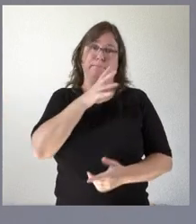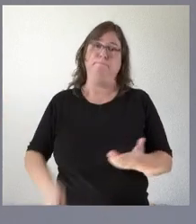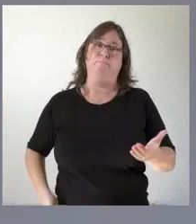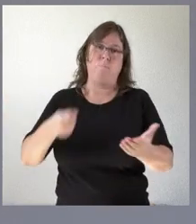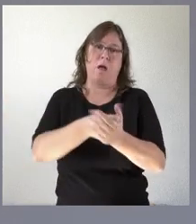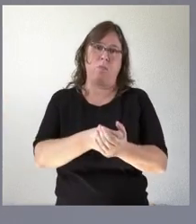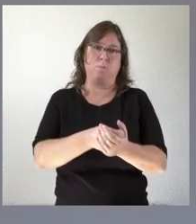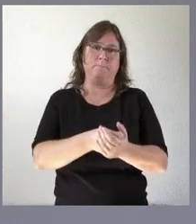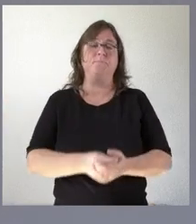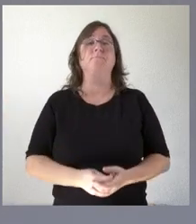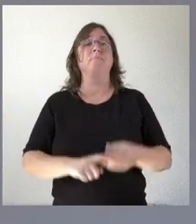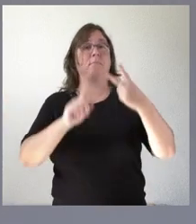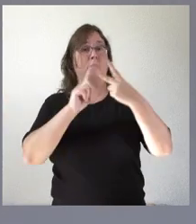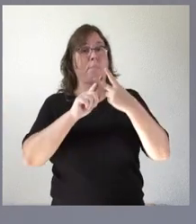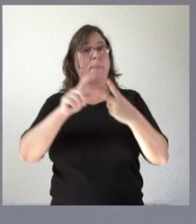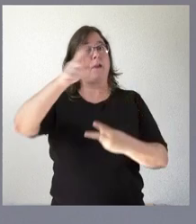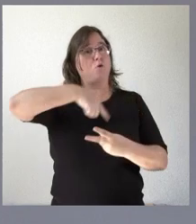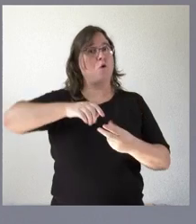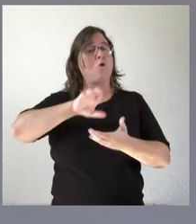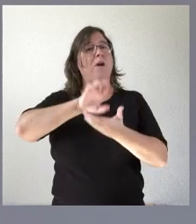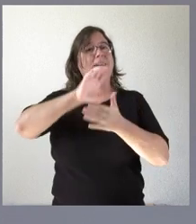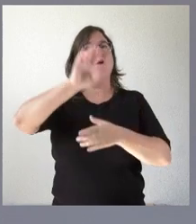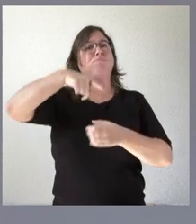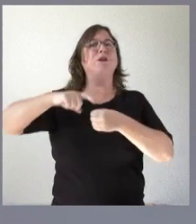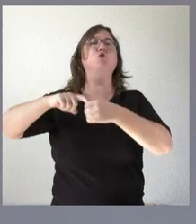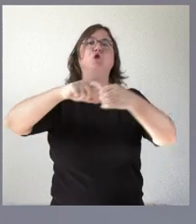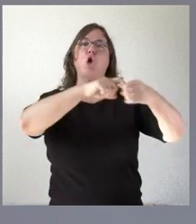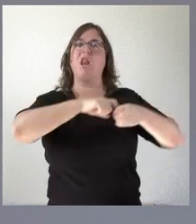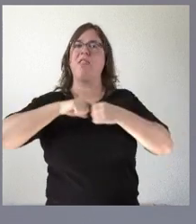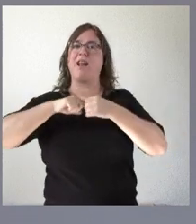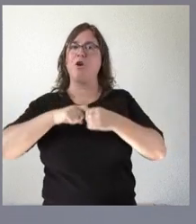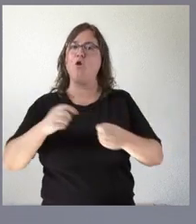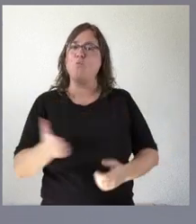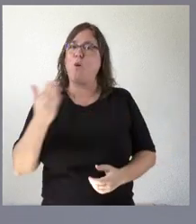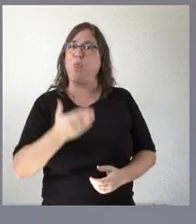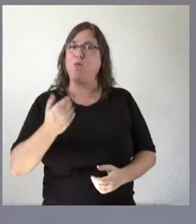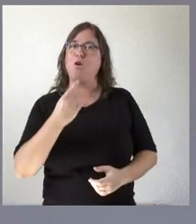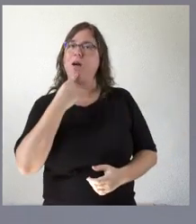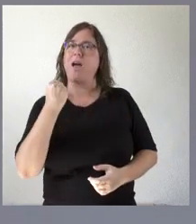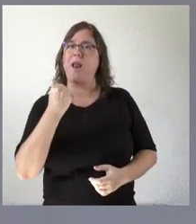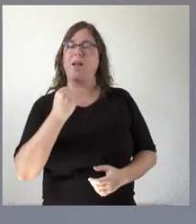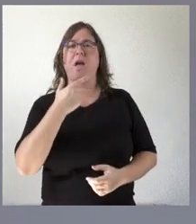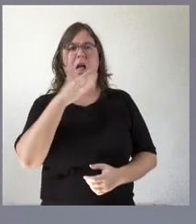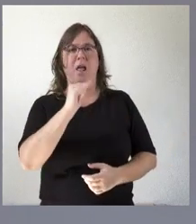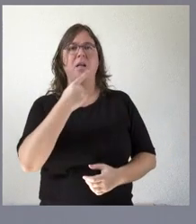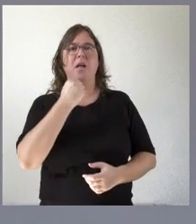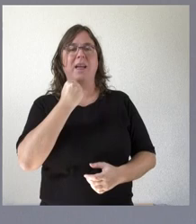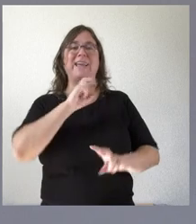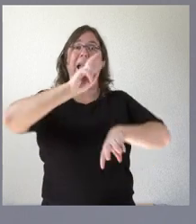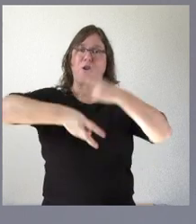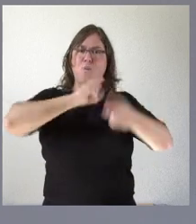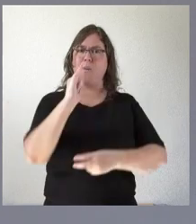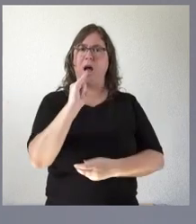segundo que Castilla es una región solidaria que produce energía que produce especialmente energía renovable